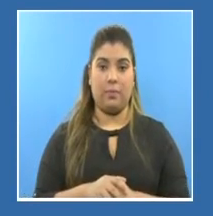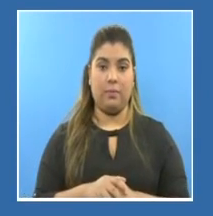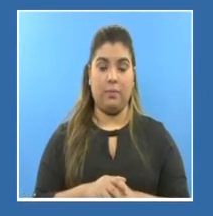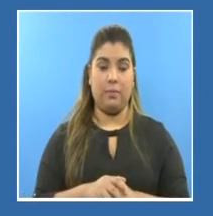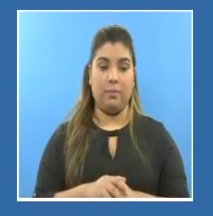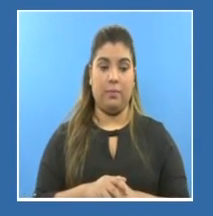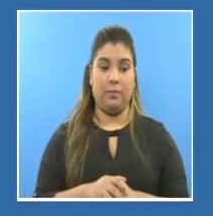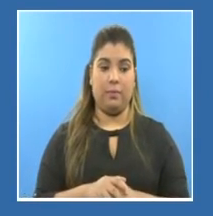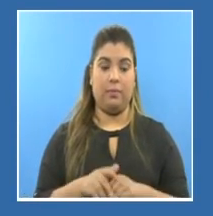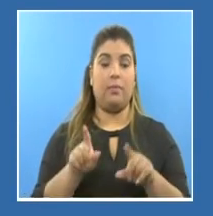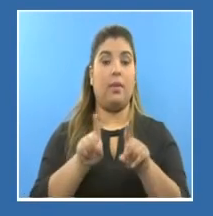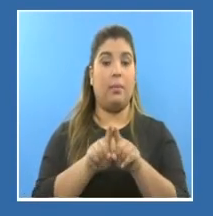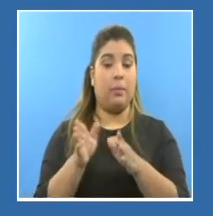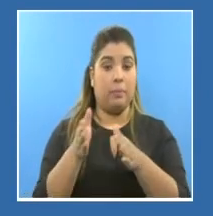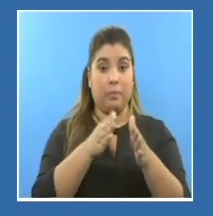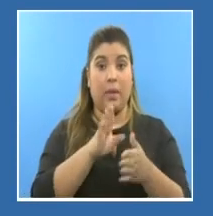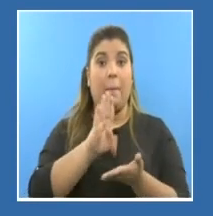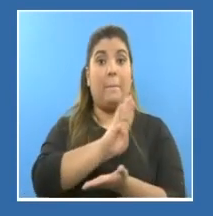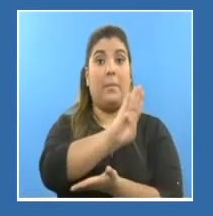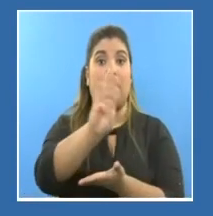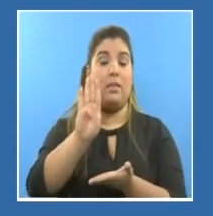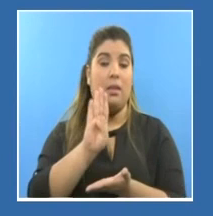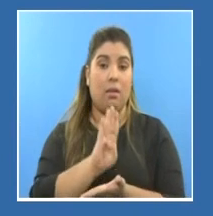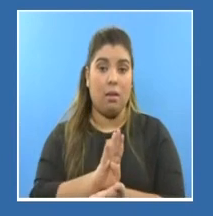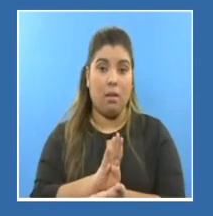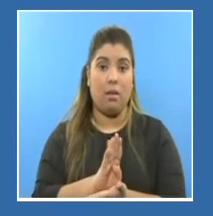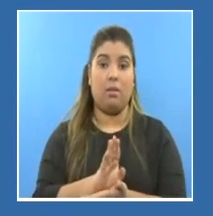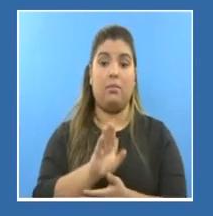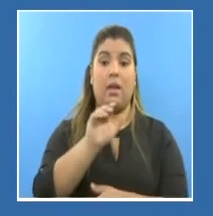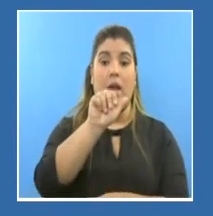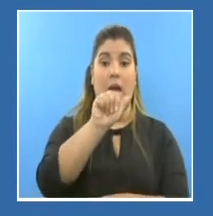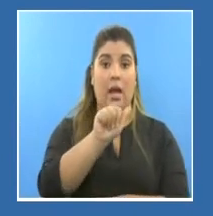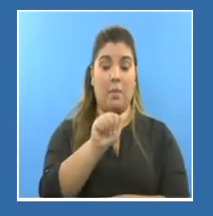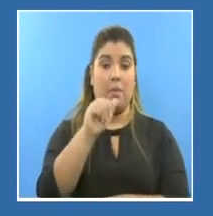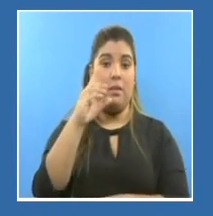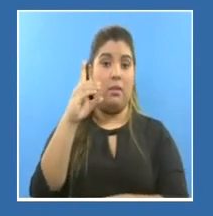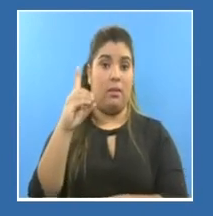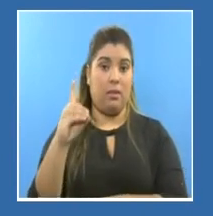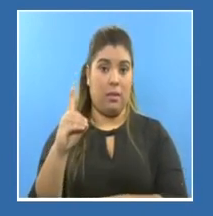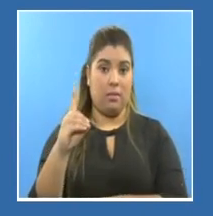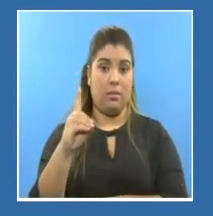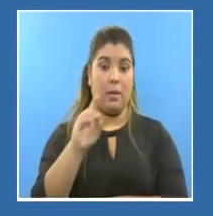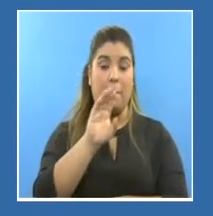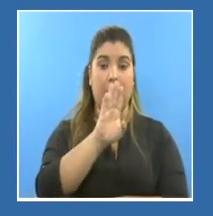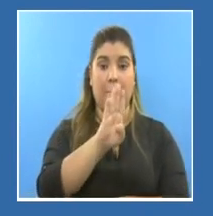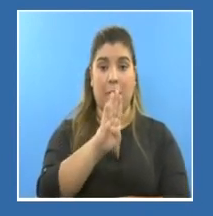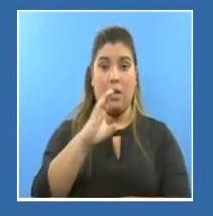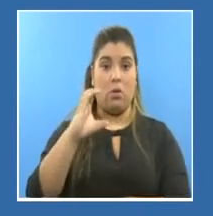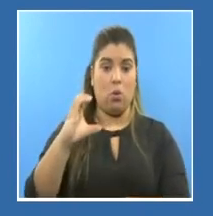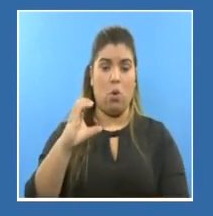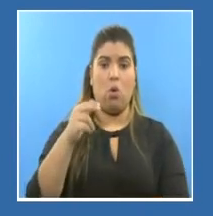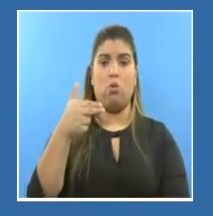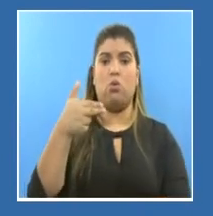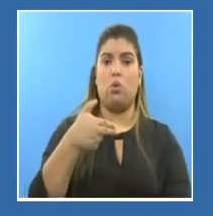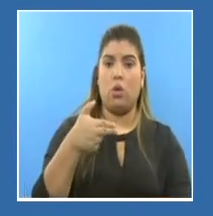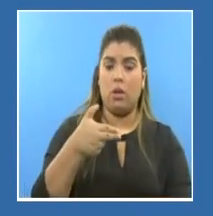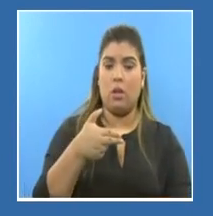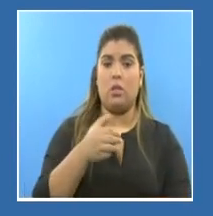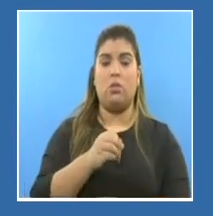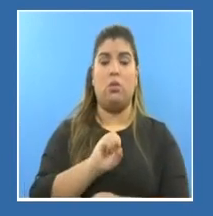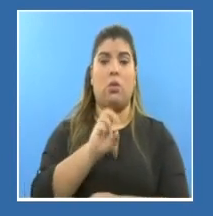por el otro lado tenemos Betania, Amelia Deniz de Icaza, Barrio Colón, Chorrillo,